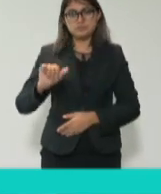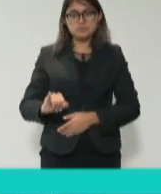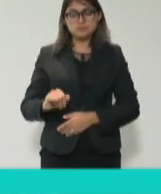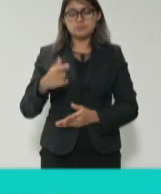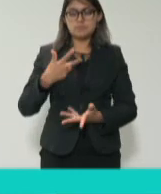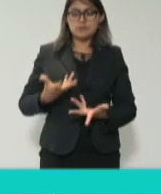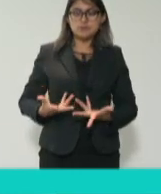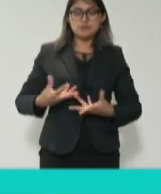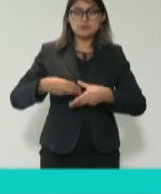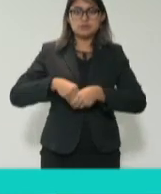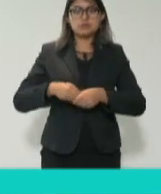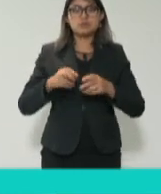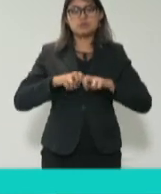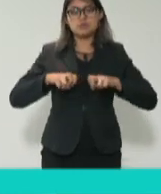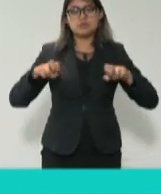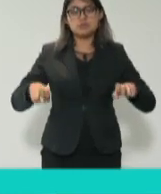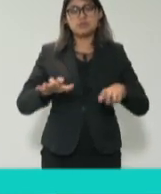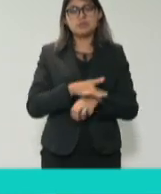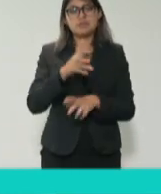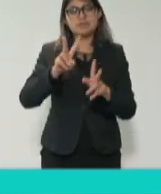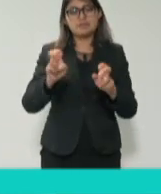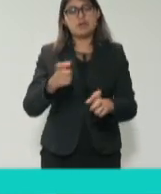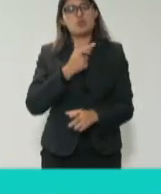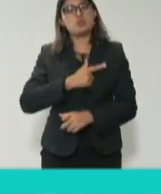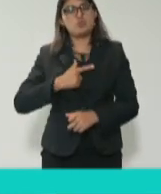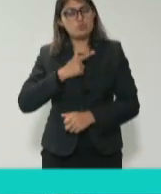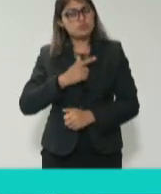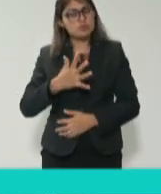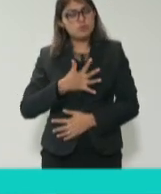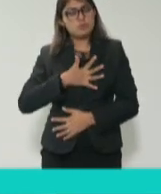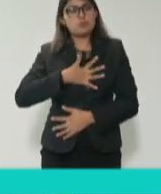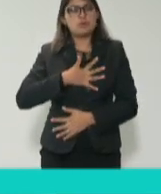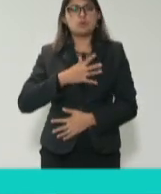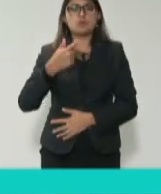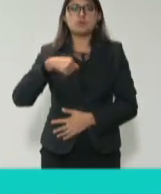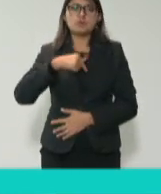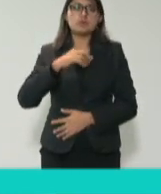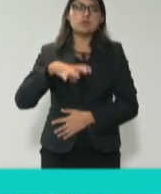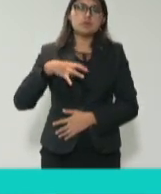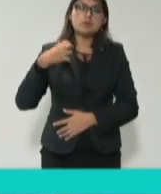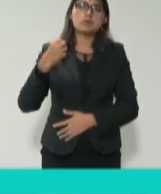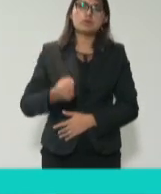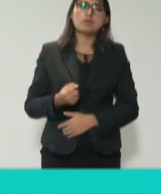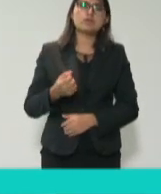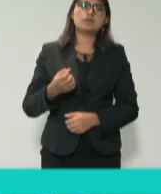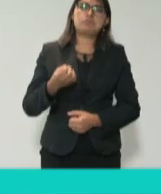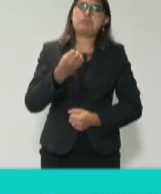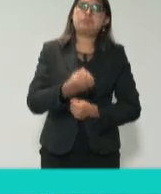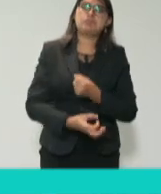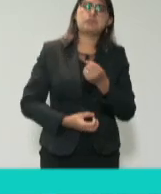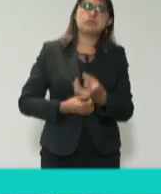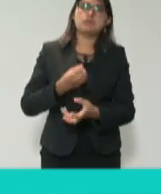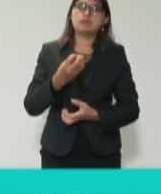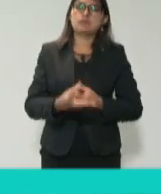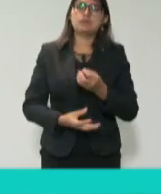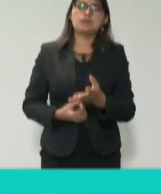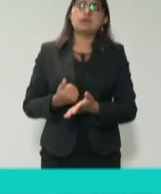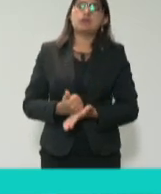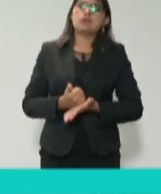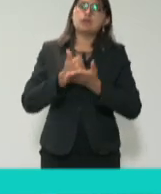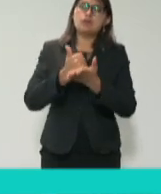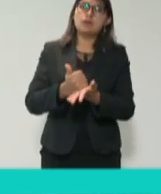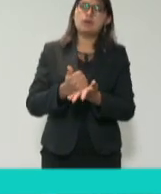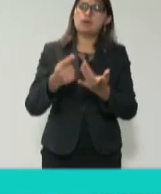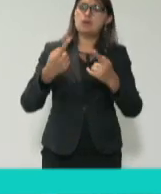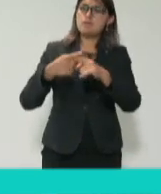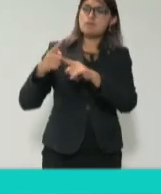verdad que el tema nos gusta, nos apasiona, lo hemos tratado de construir y tal vez de aportar un poquito en los diferentes campos en los que nos hemos